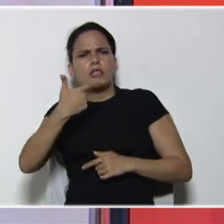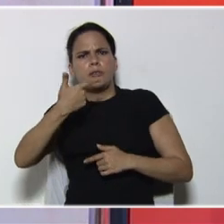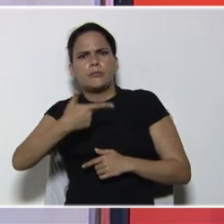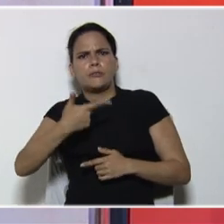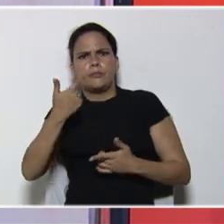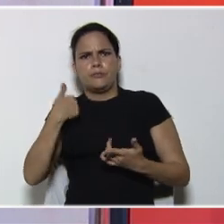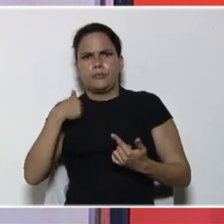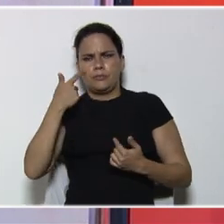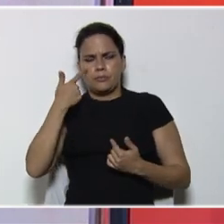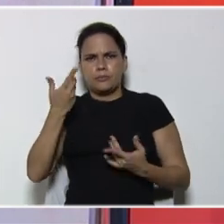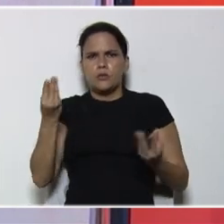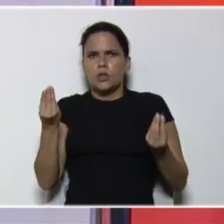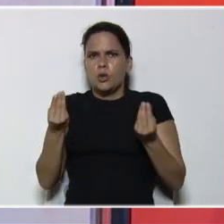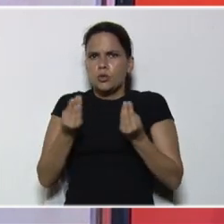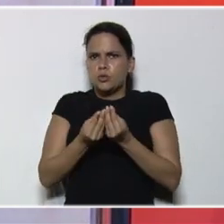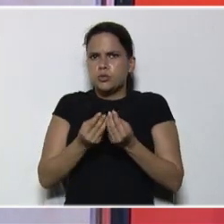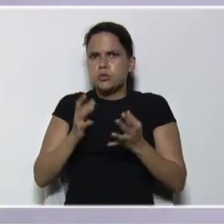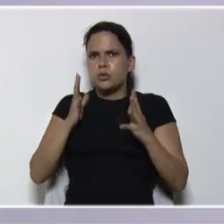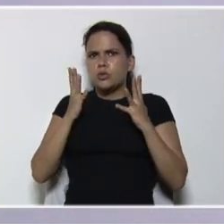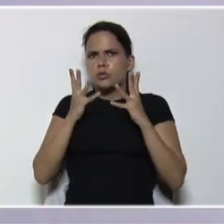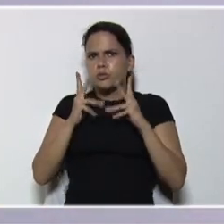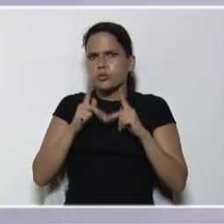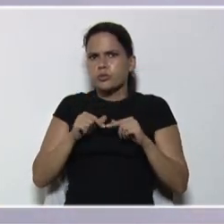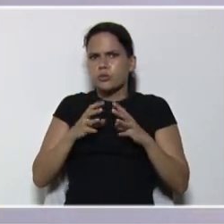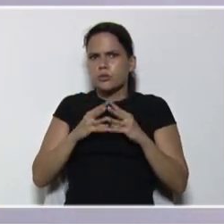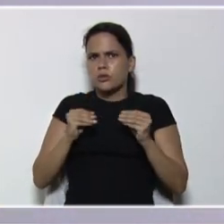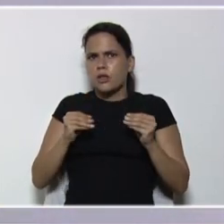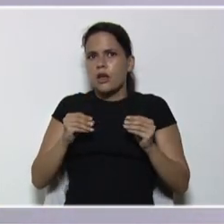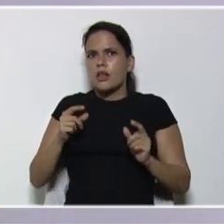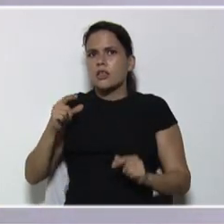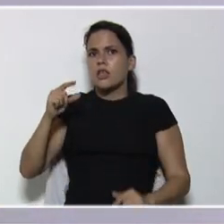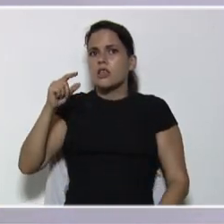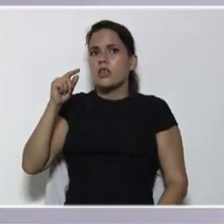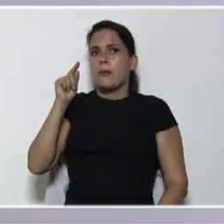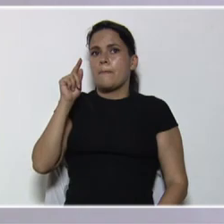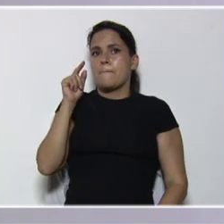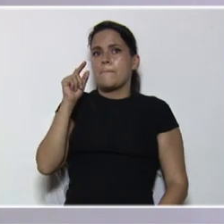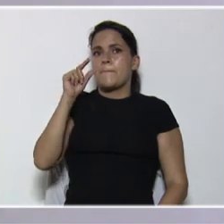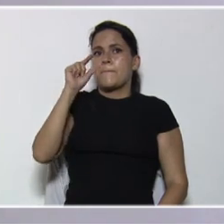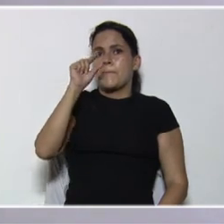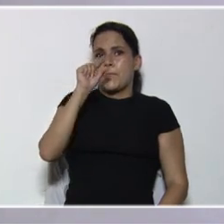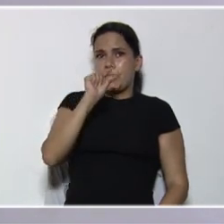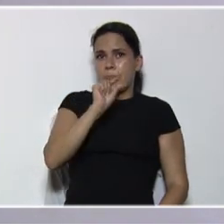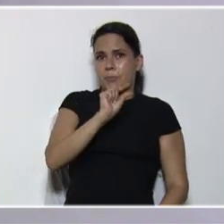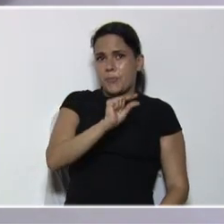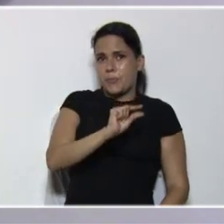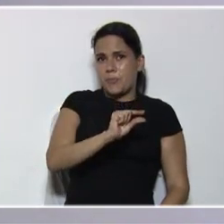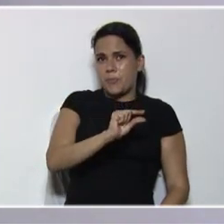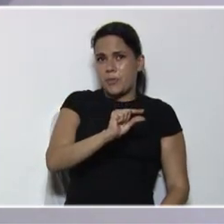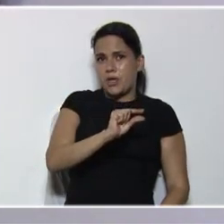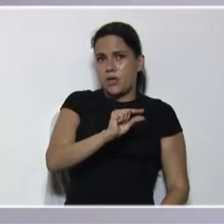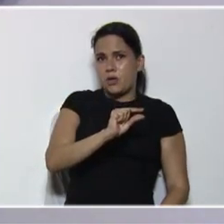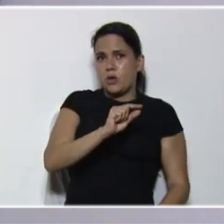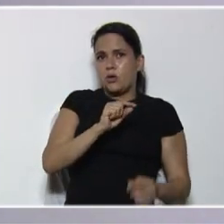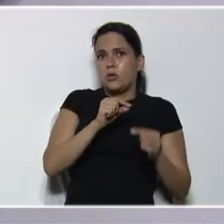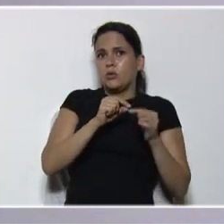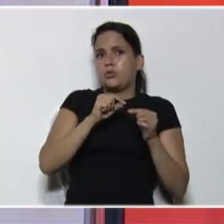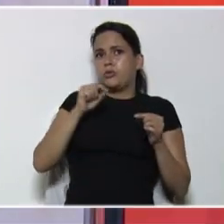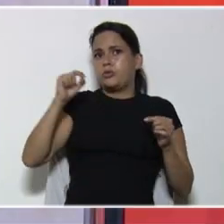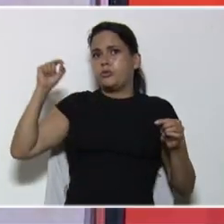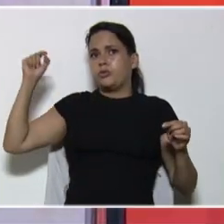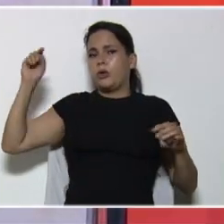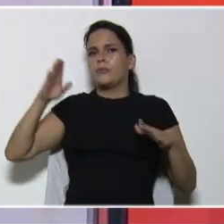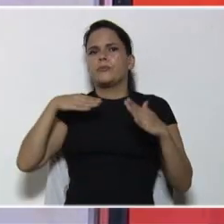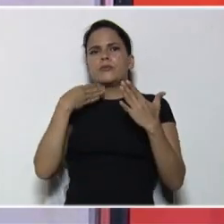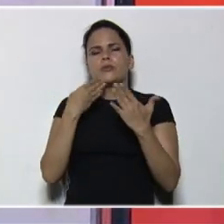conjunto de números enteros, que van desde el menos infinito, pasan por 0, hasta el más